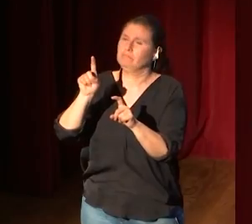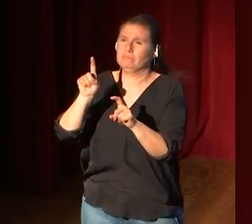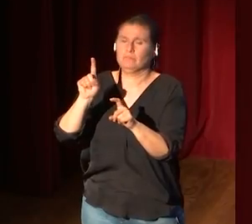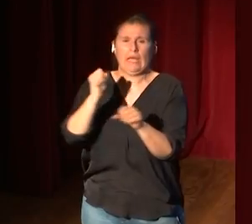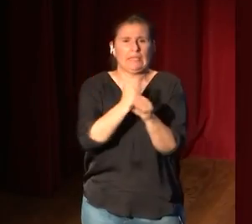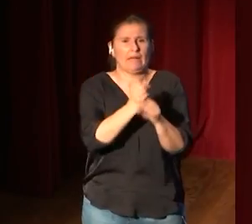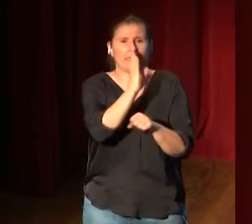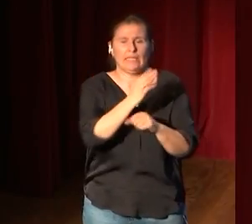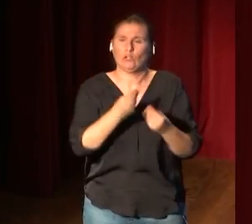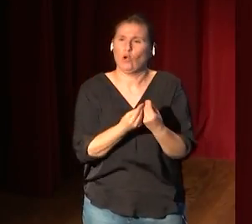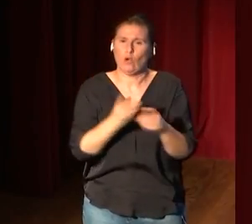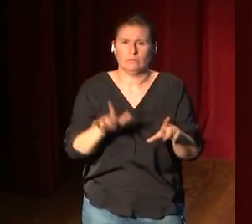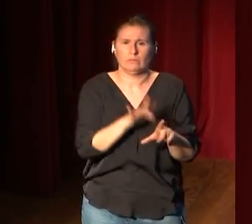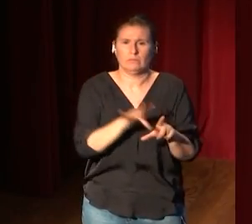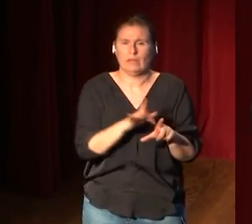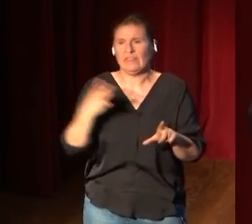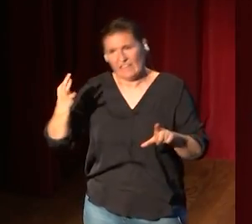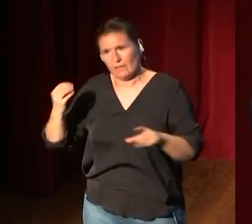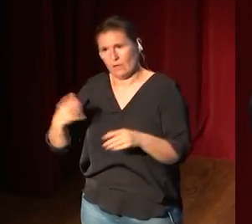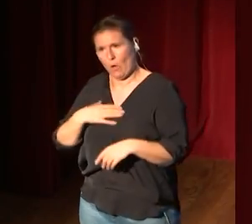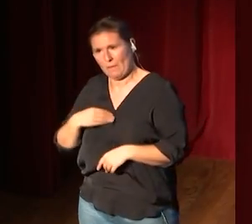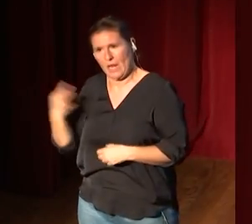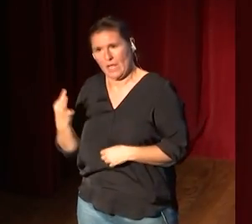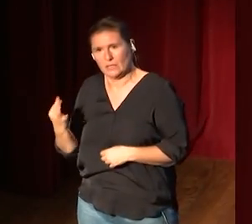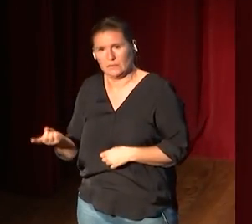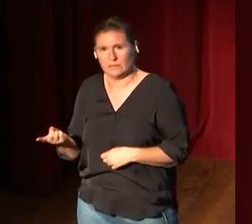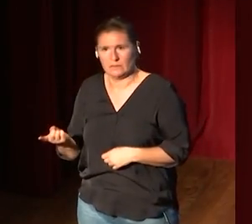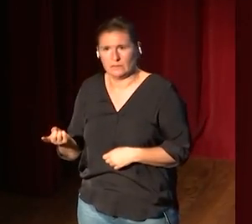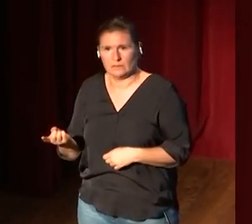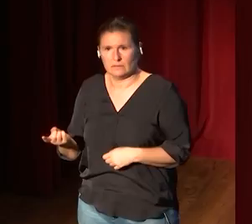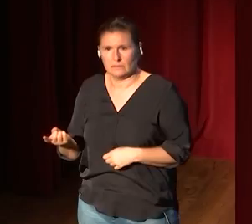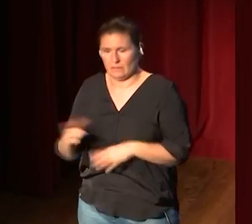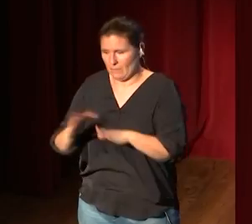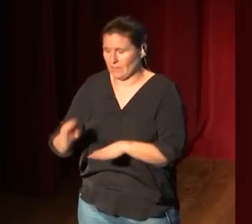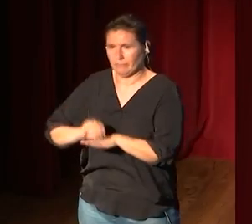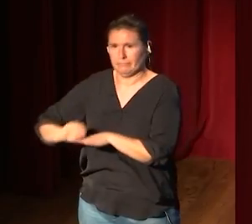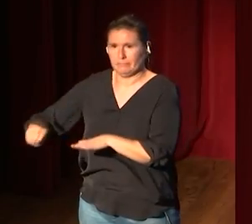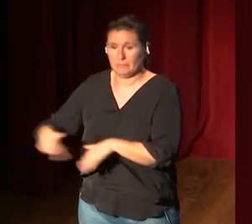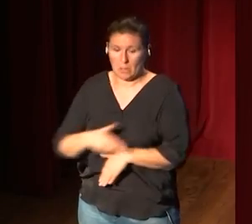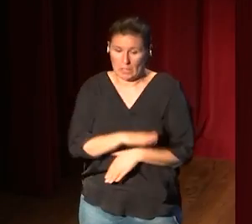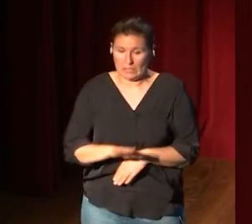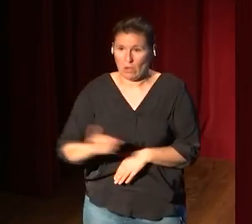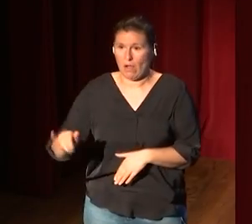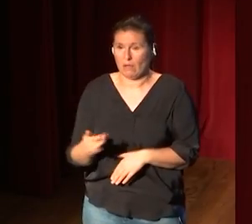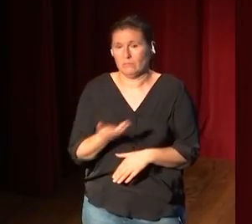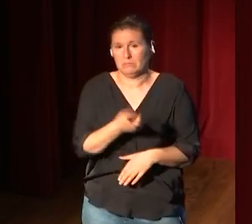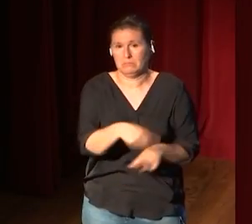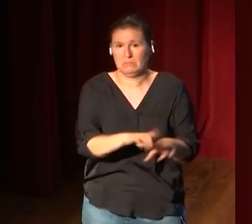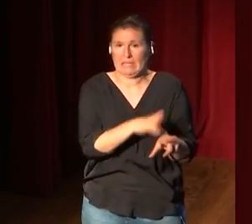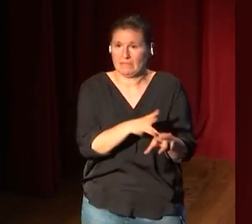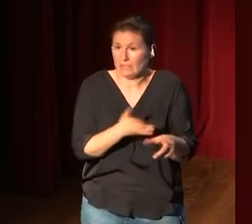directamente en tableta y no tener que poner unos papeles o en la mesa porque ya que están los niños pues bueno la tableta ¿no?